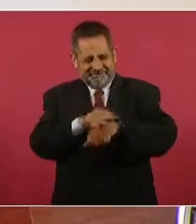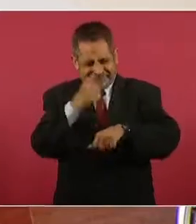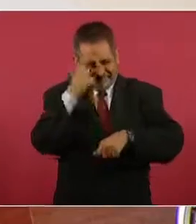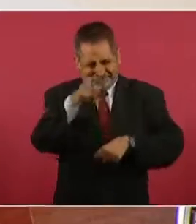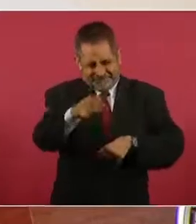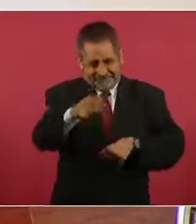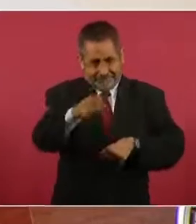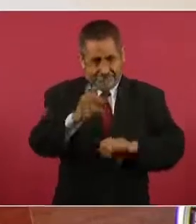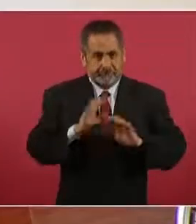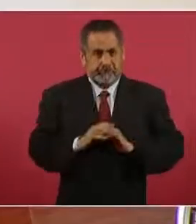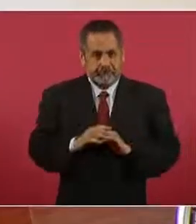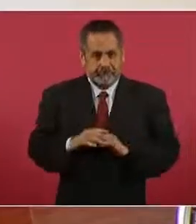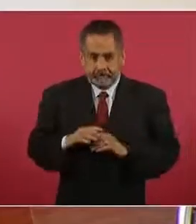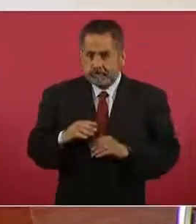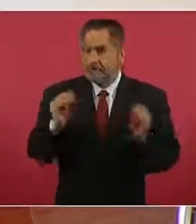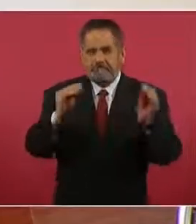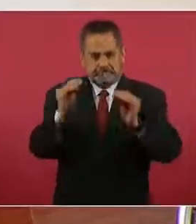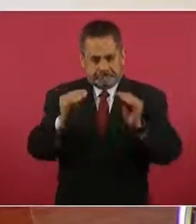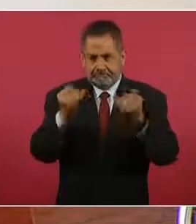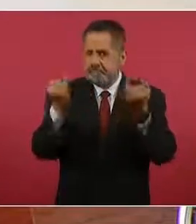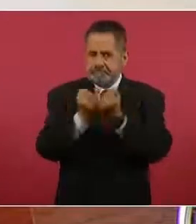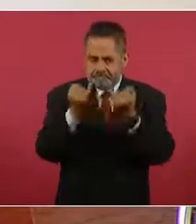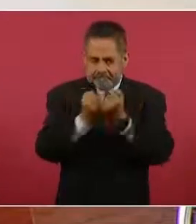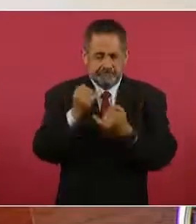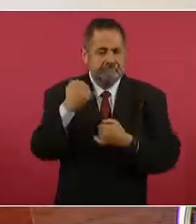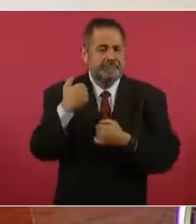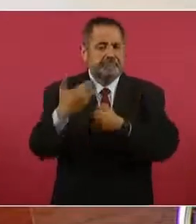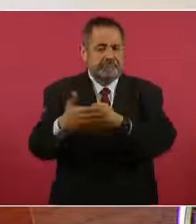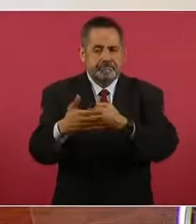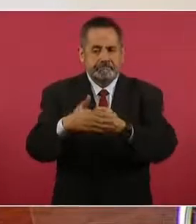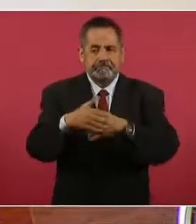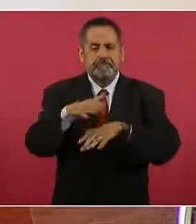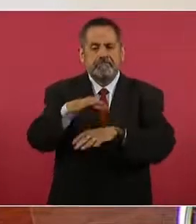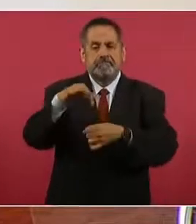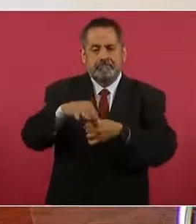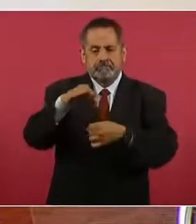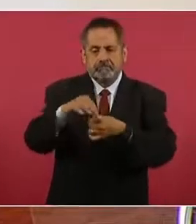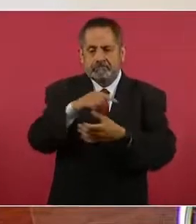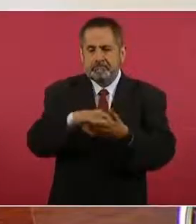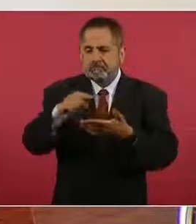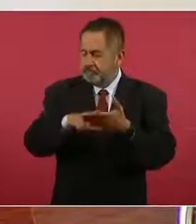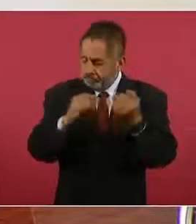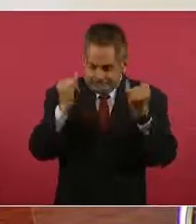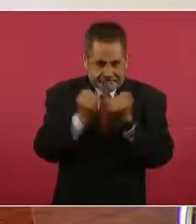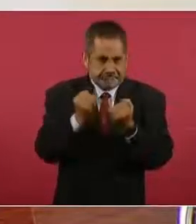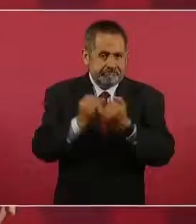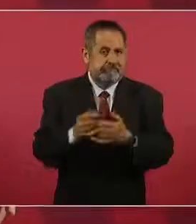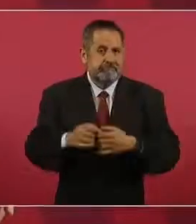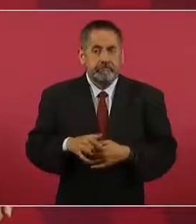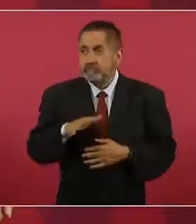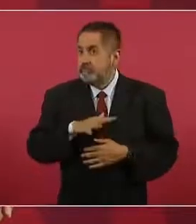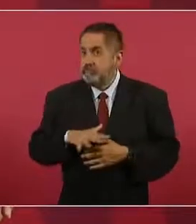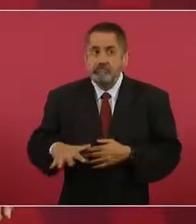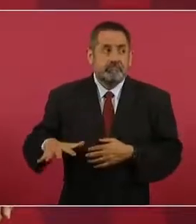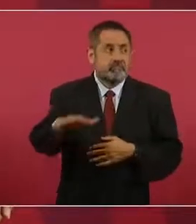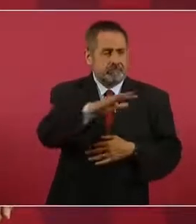va a haber debate para la reforma electoral. Todo el pueblo,